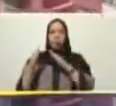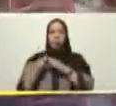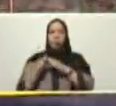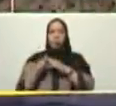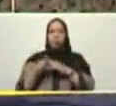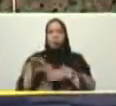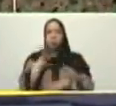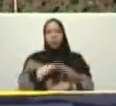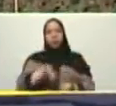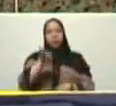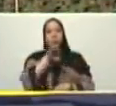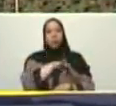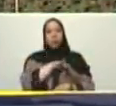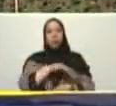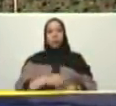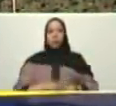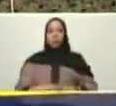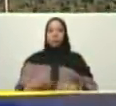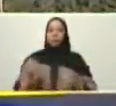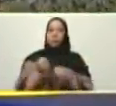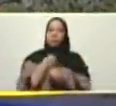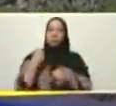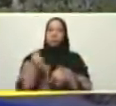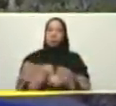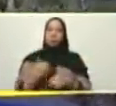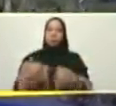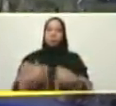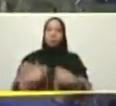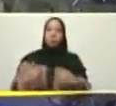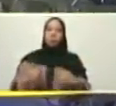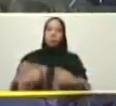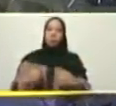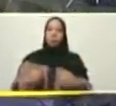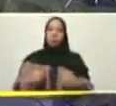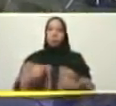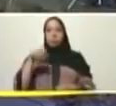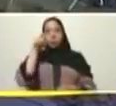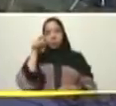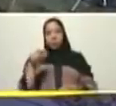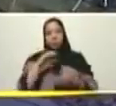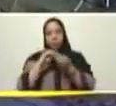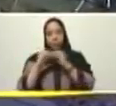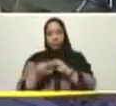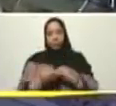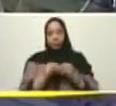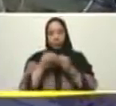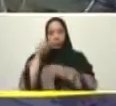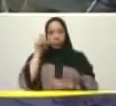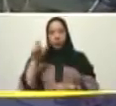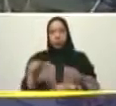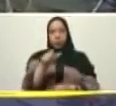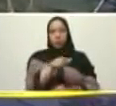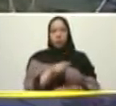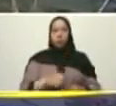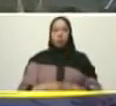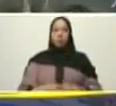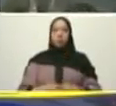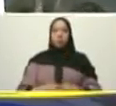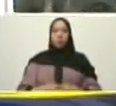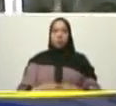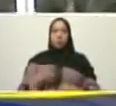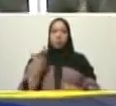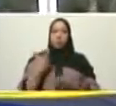sobre todo trabajando con el poder popular organizado así que le vamos a cumplir mi